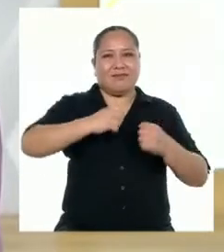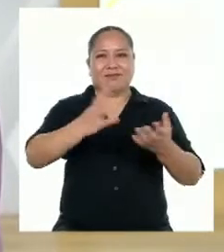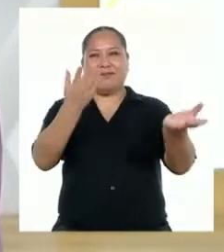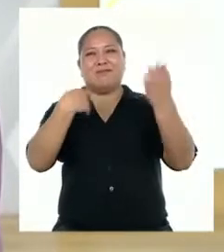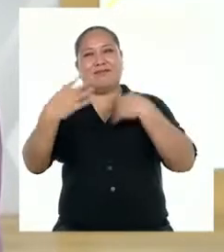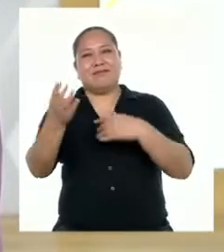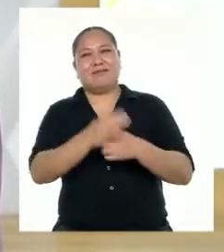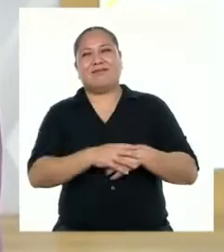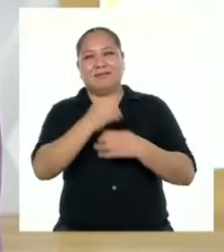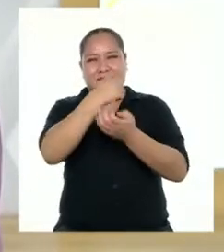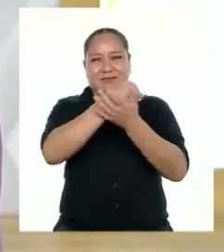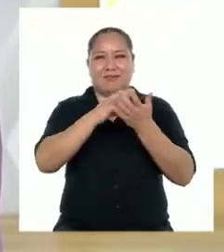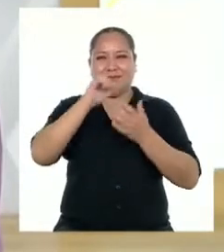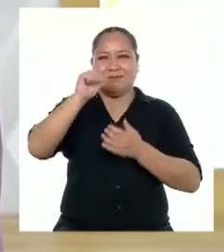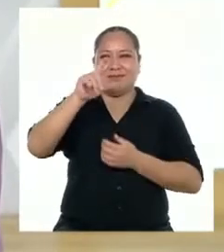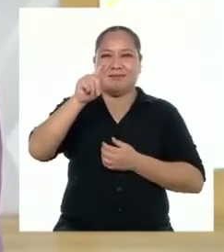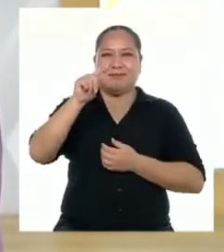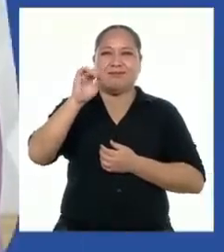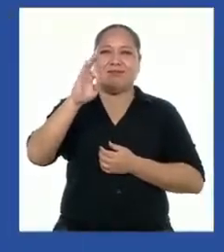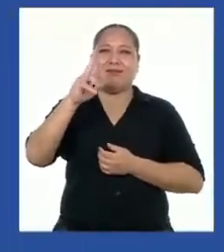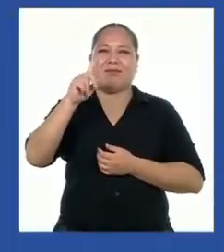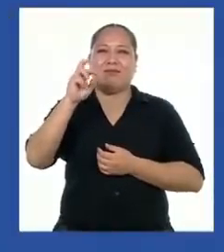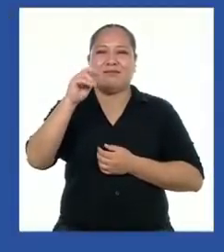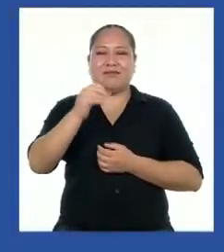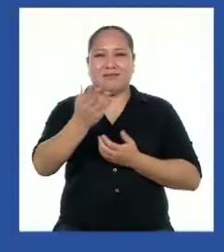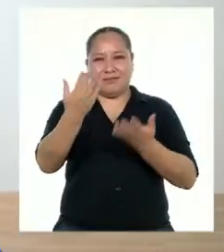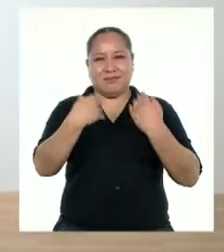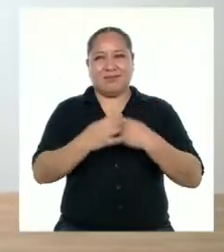Vamos a nuestro bloque activarte. ¡Adelante!